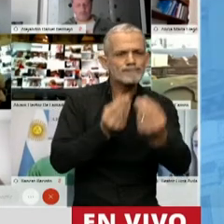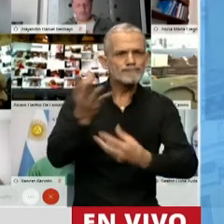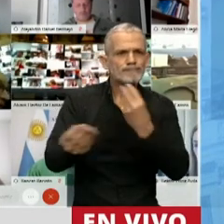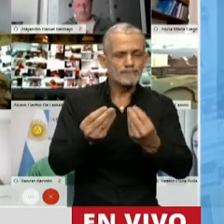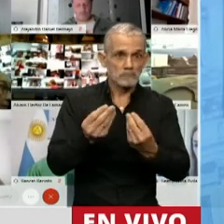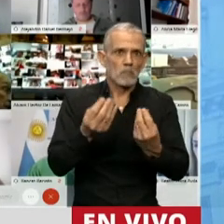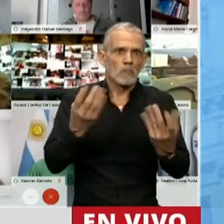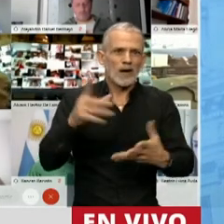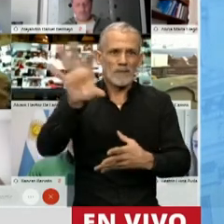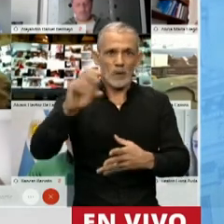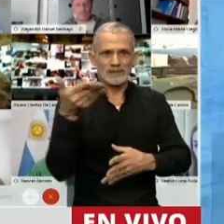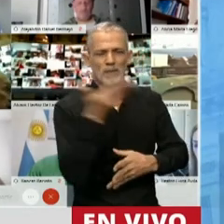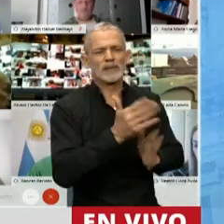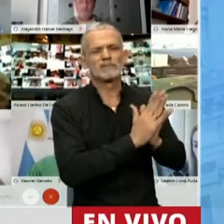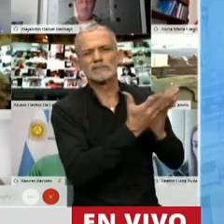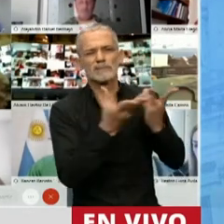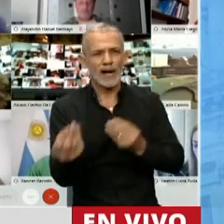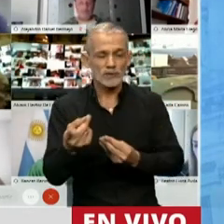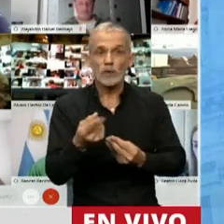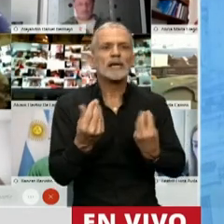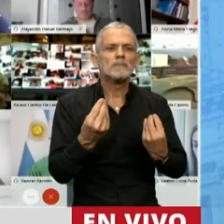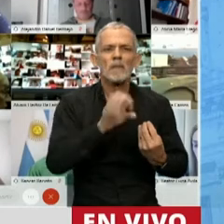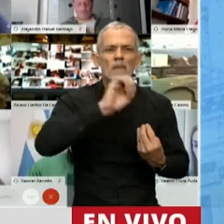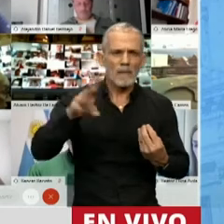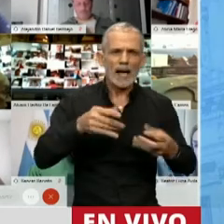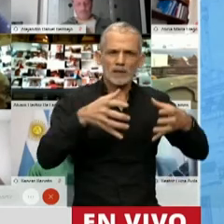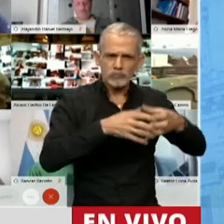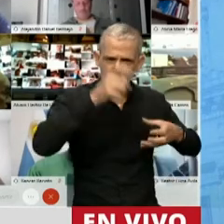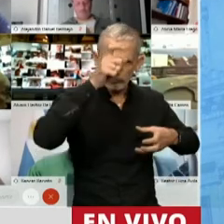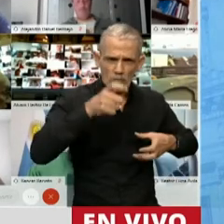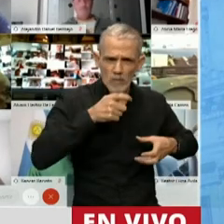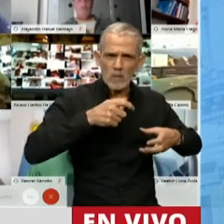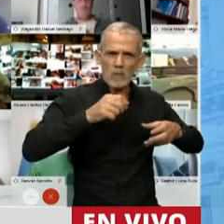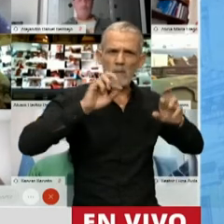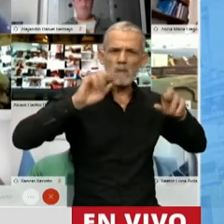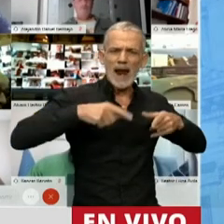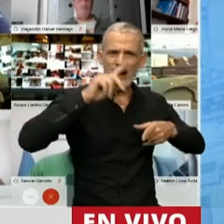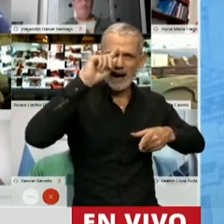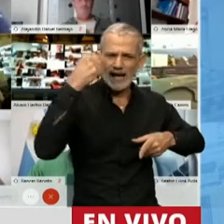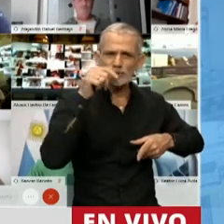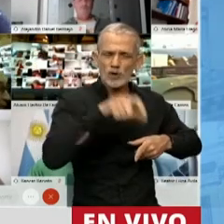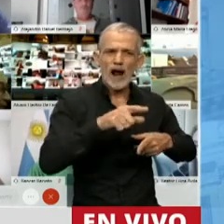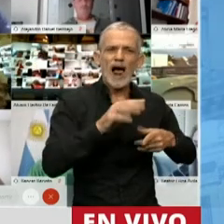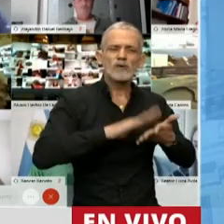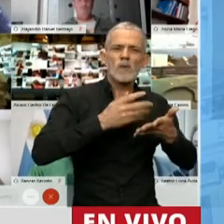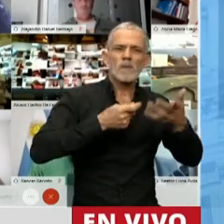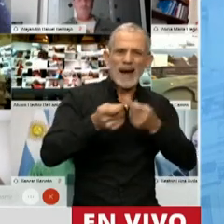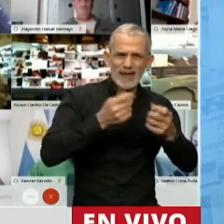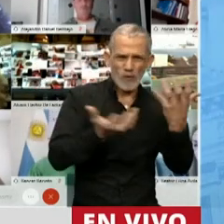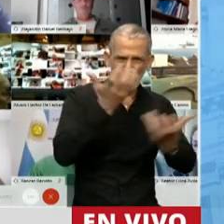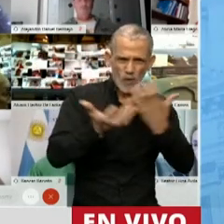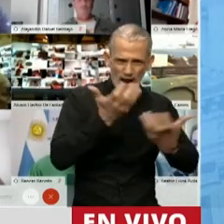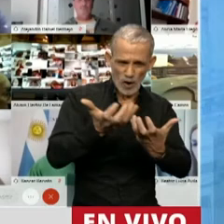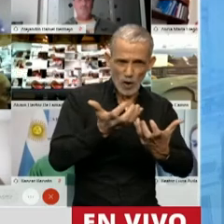ante el pedido provincial enviando brigadistas del Plan Nacional del Manejo de Fuego.